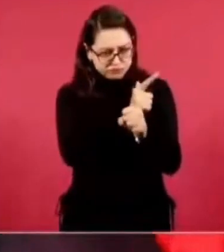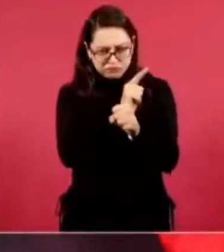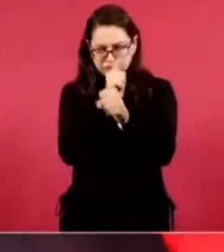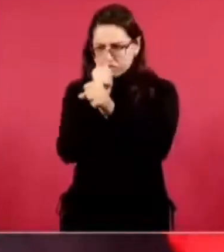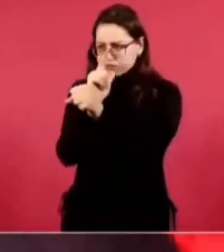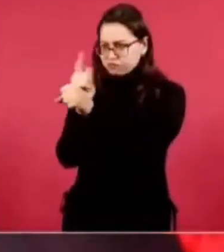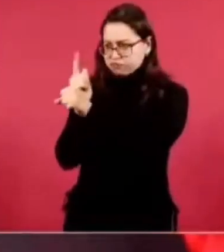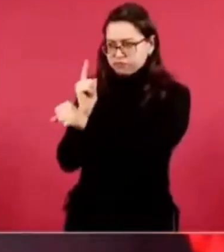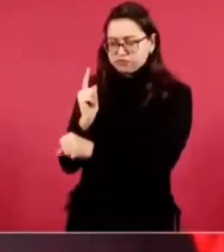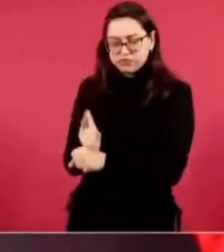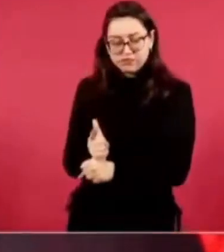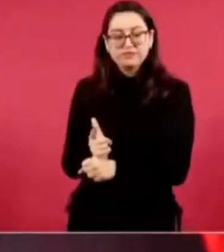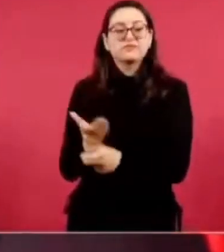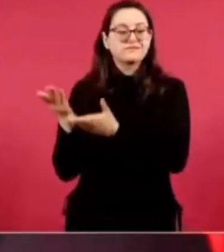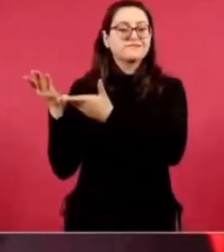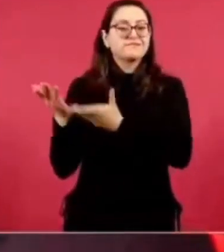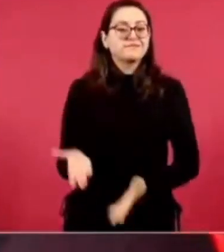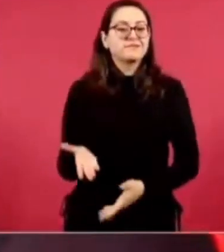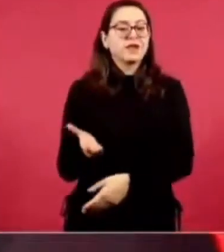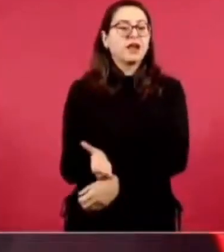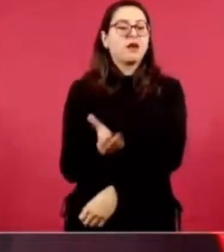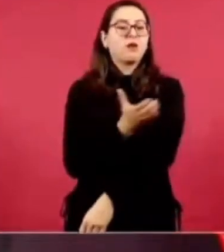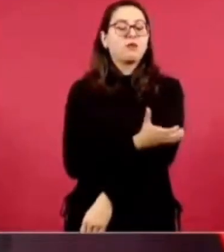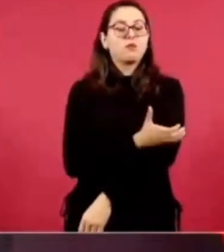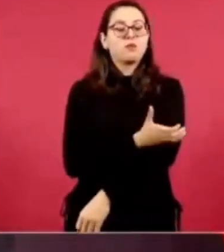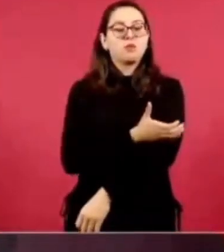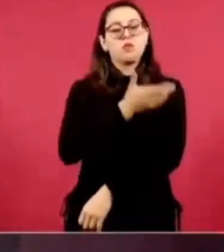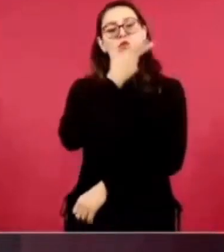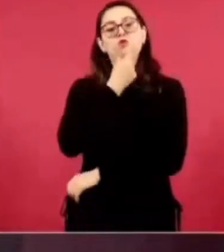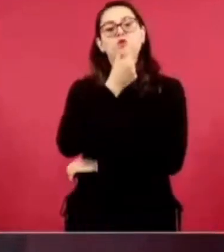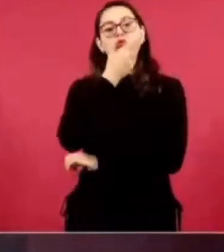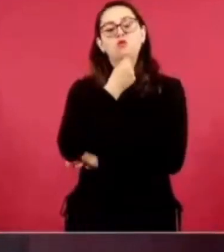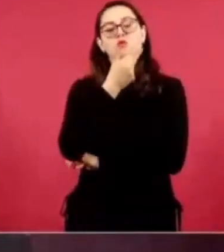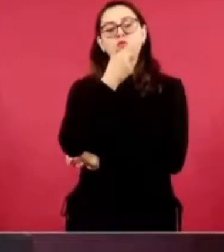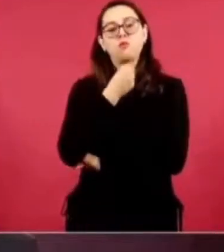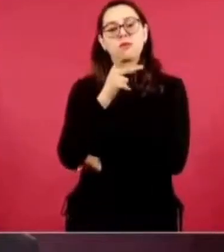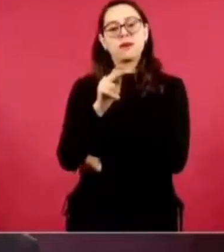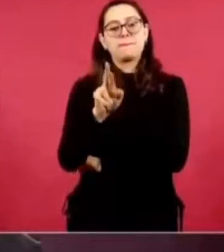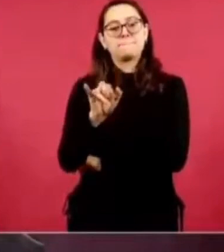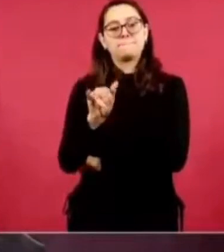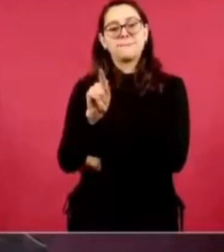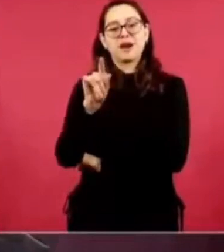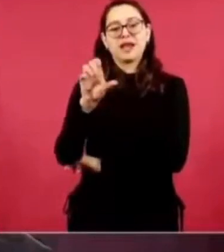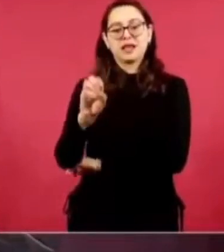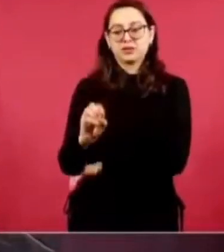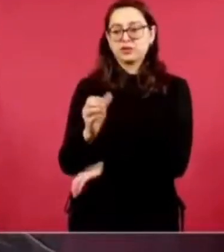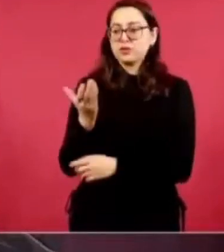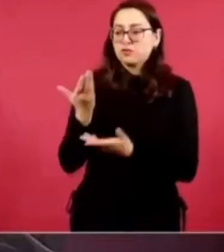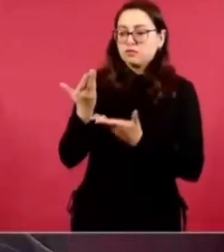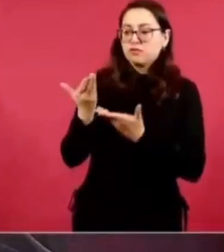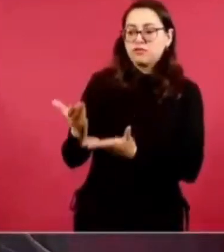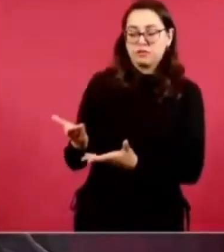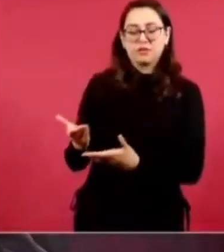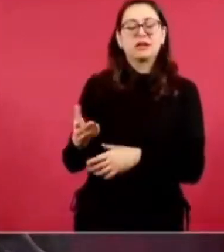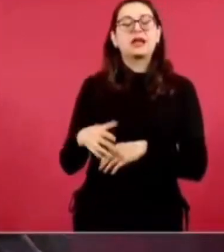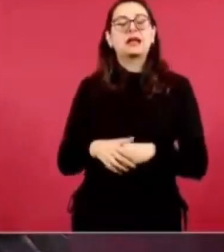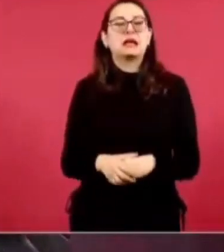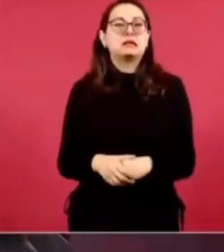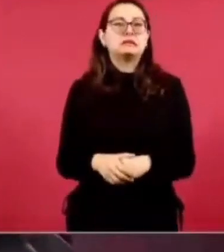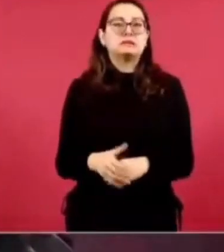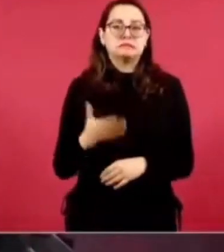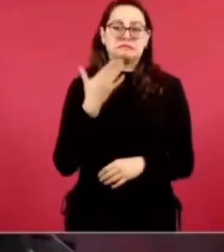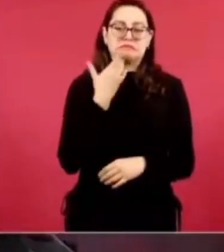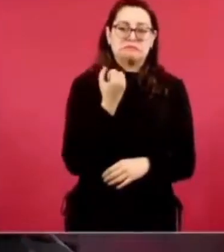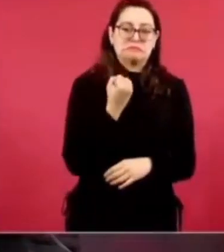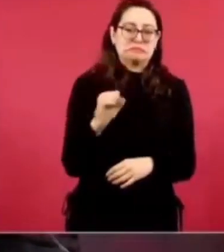director general del Instituto Nacional de Antropología e Historia. Diego es